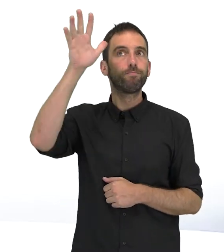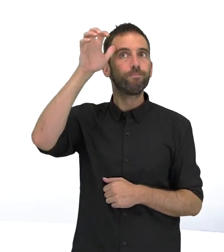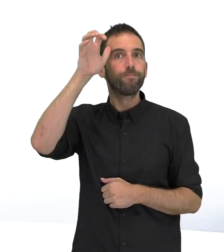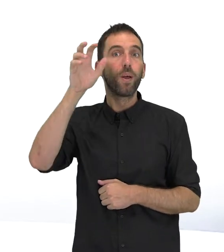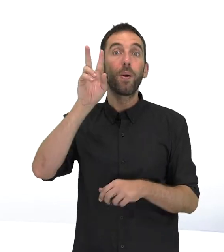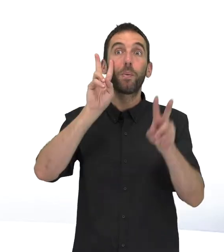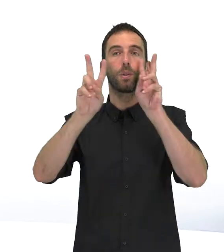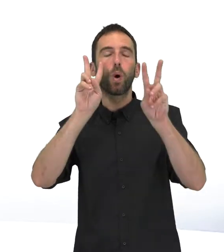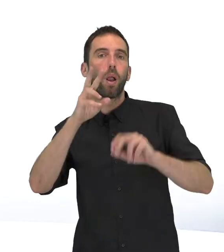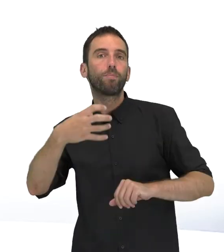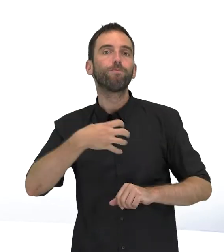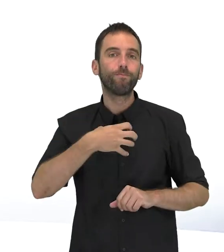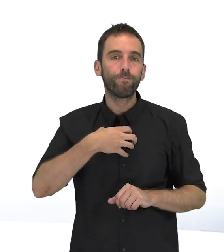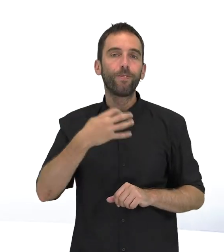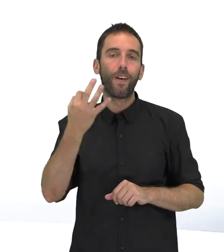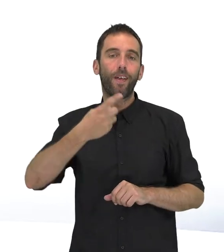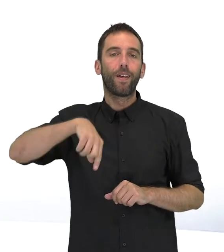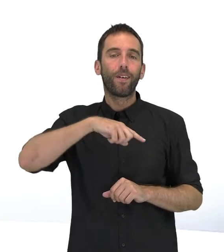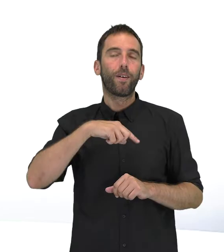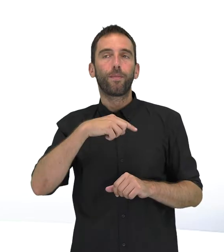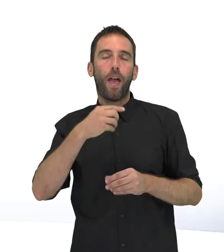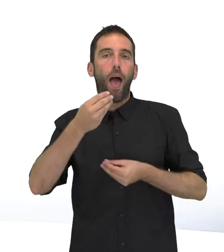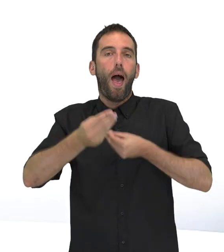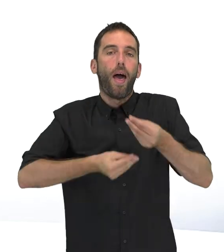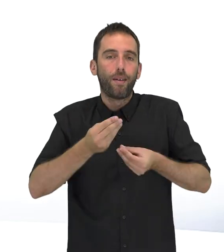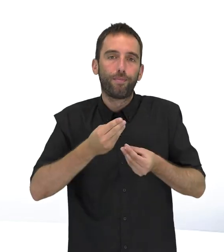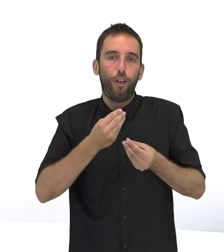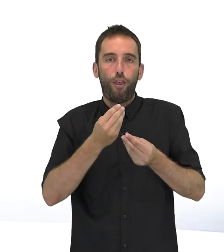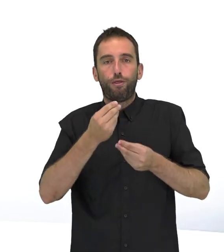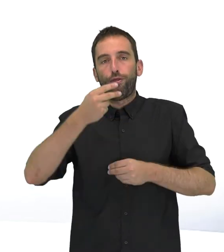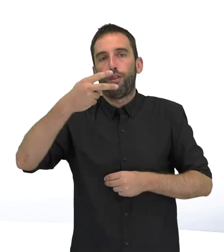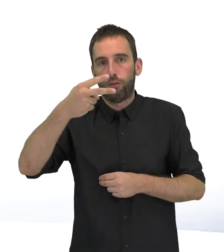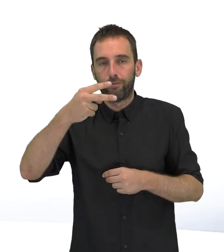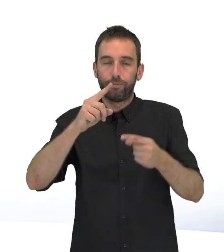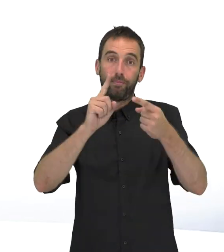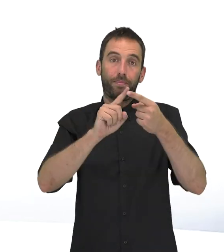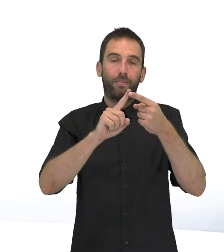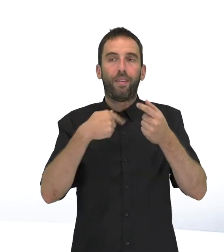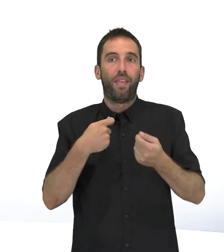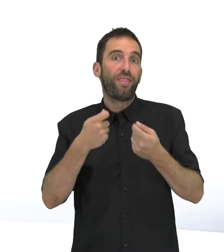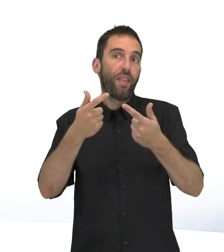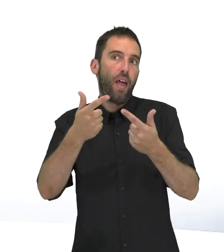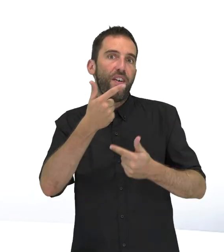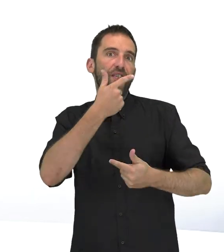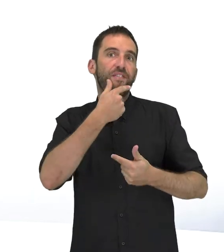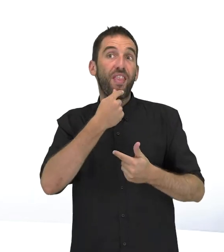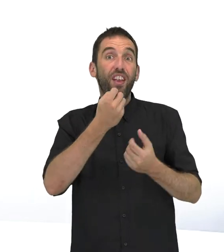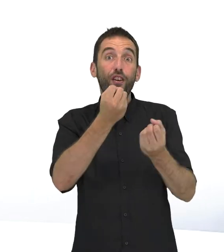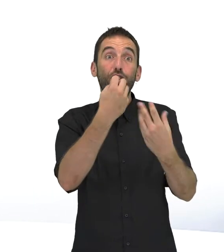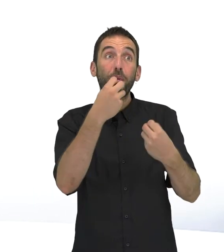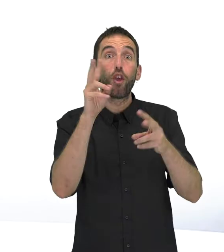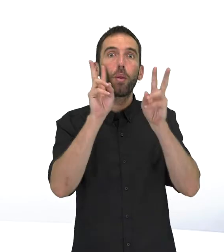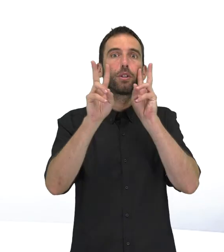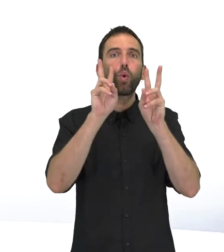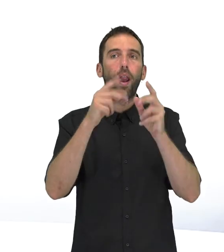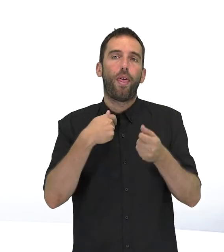correctamente la información visual, debemos actuar en dos sentidos. Por una parte, debemos facilitar la percepción de